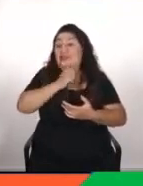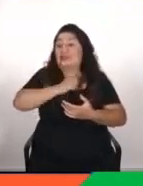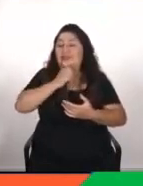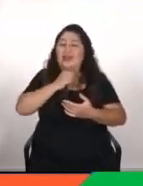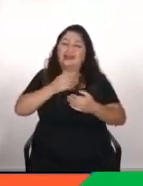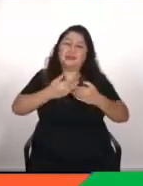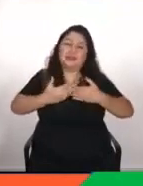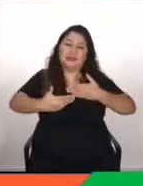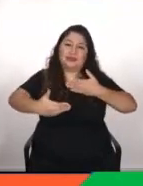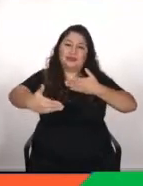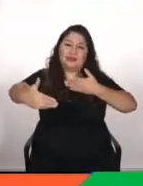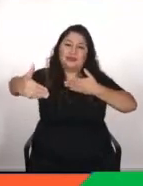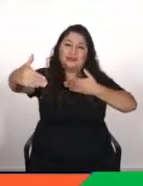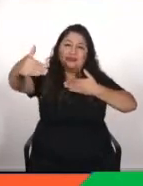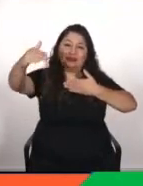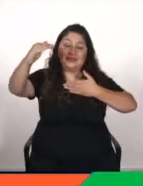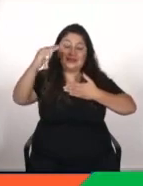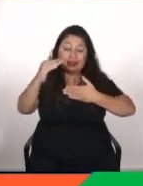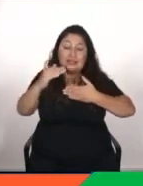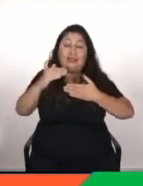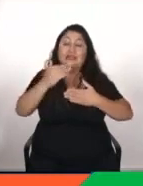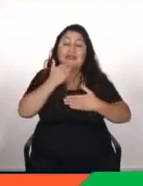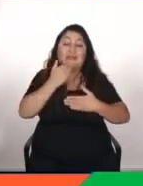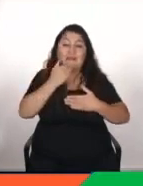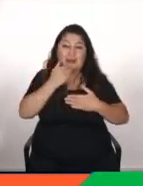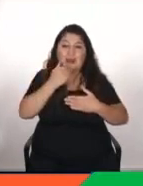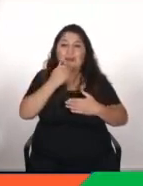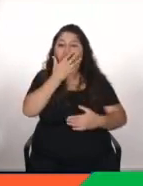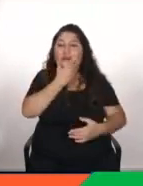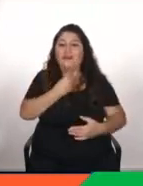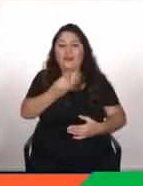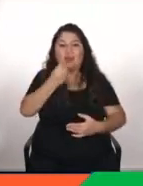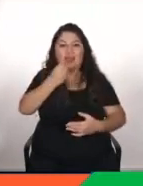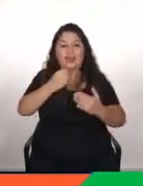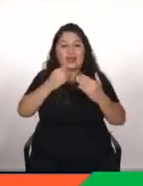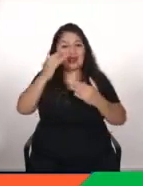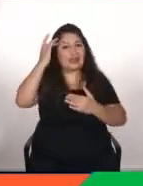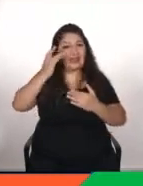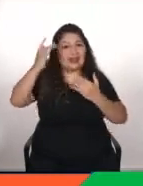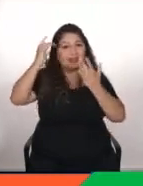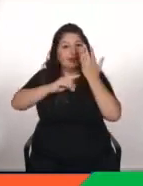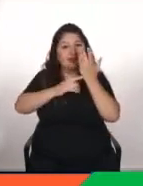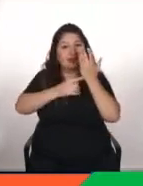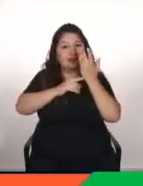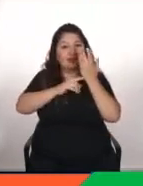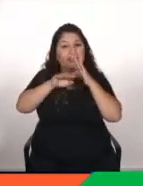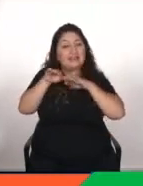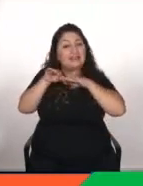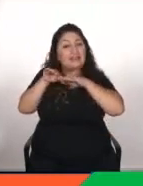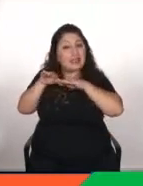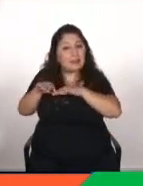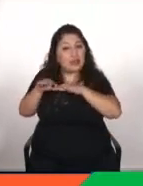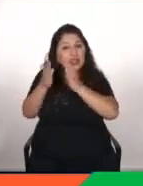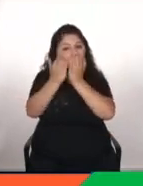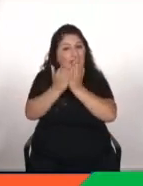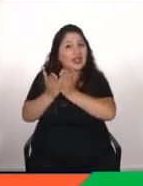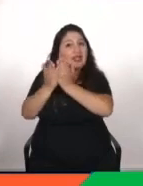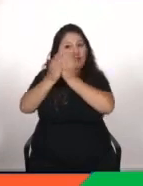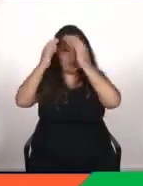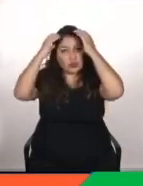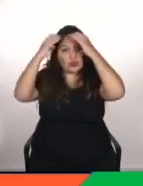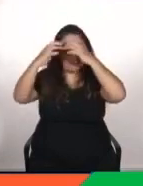camino y yo creo que también es algo muy bonito en que la inteligencia artificial se apoya muchísimo en el campo de el estudio del cerebro pero al mismo tiempo